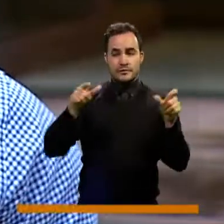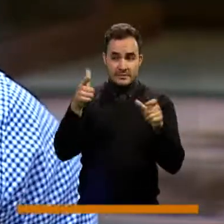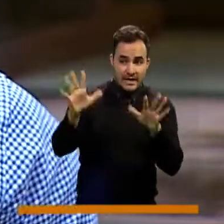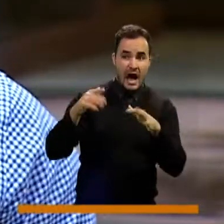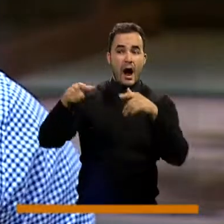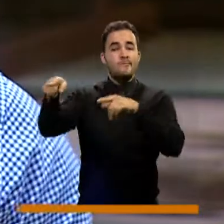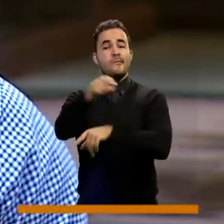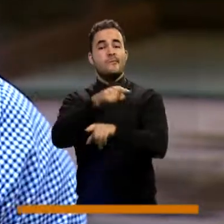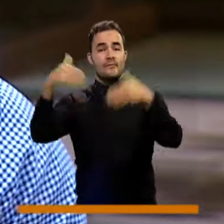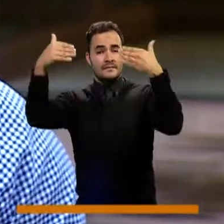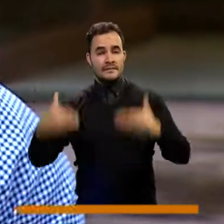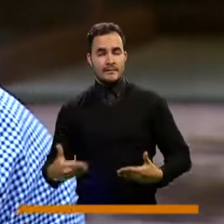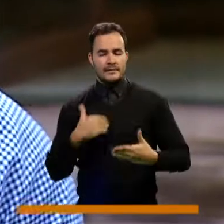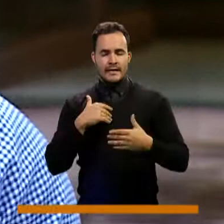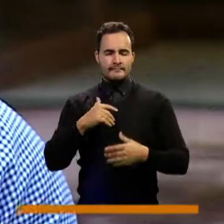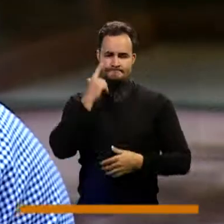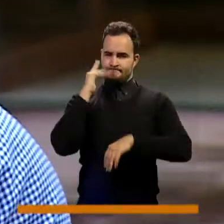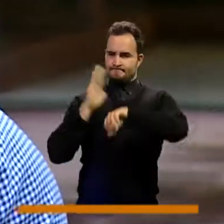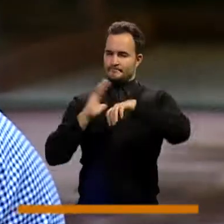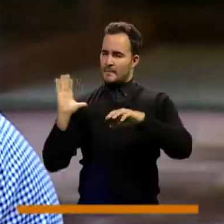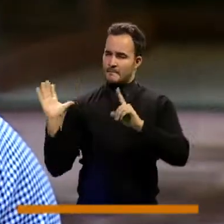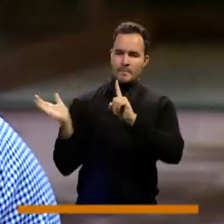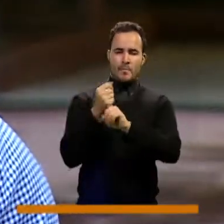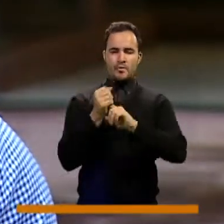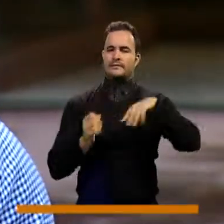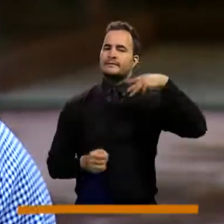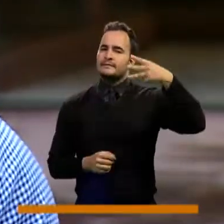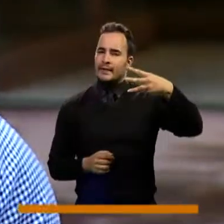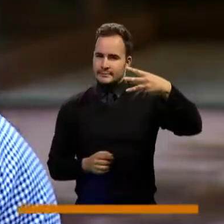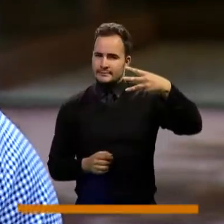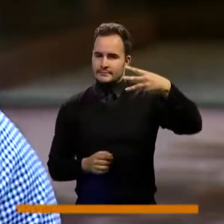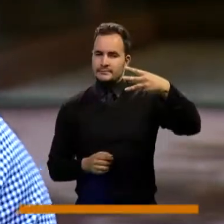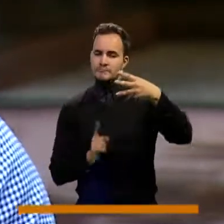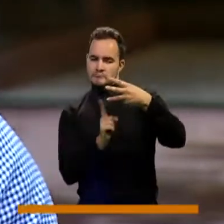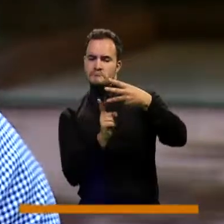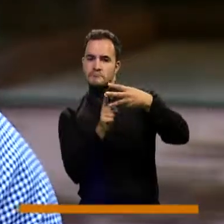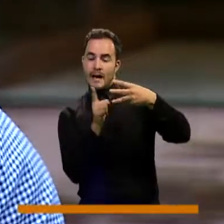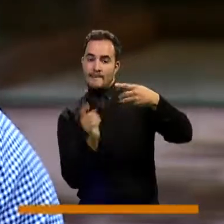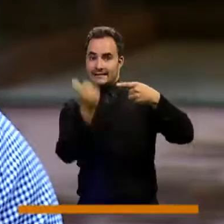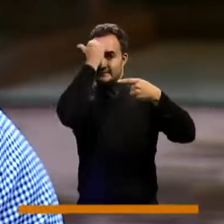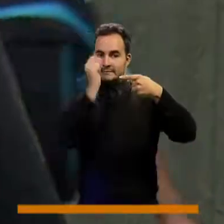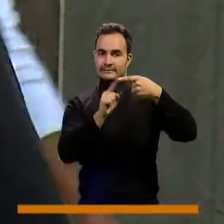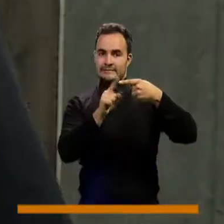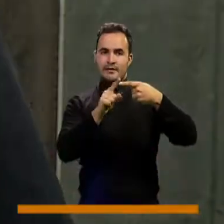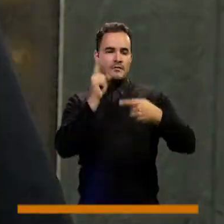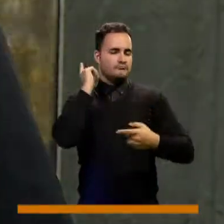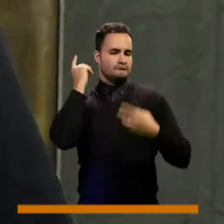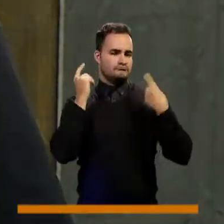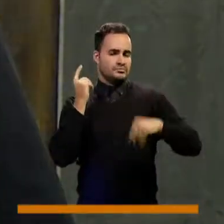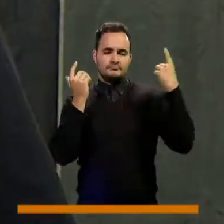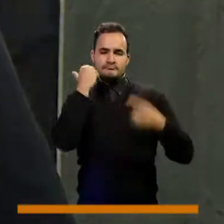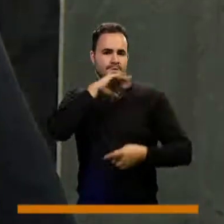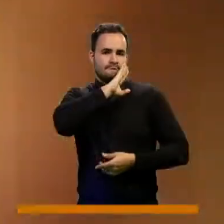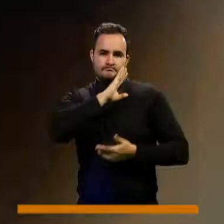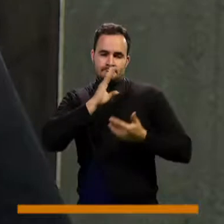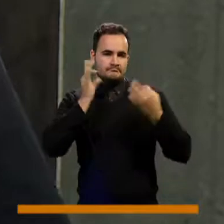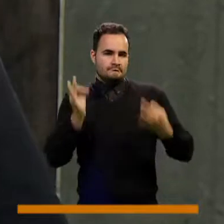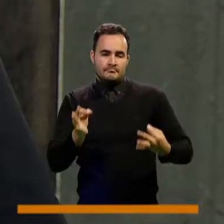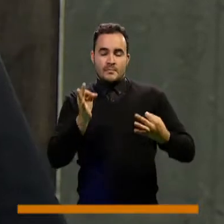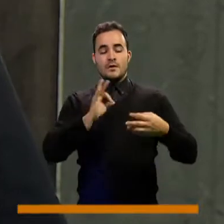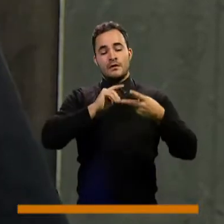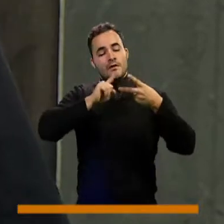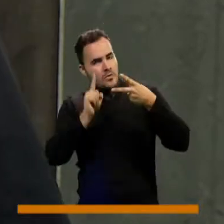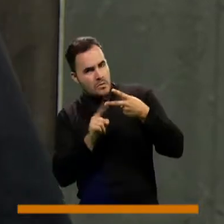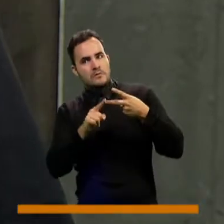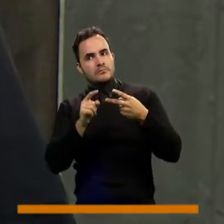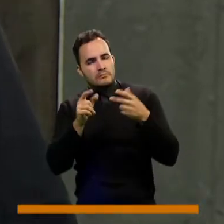el origen de su discapacidad, se identifican tres. La principal es enfermedad general, la